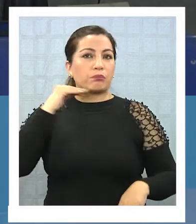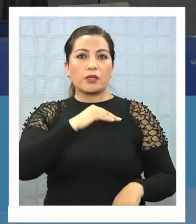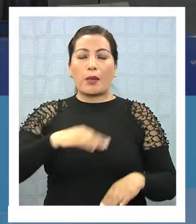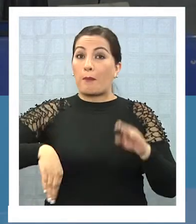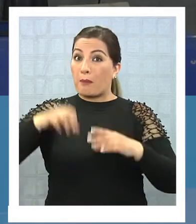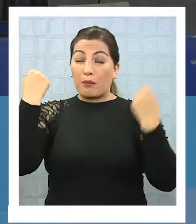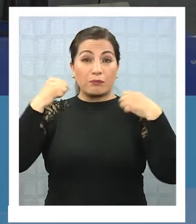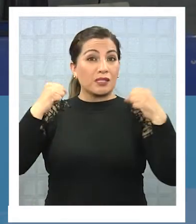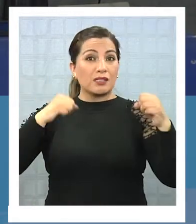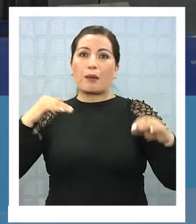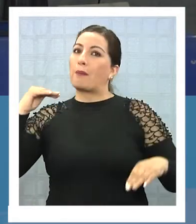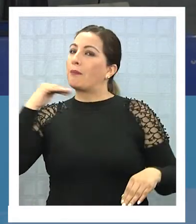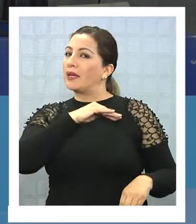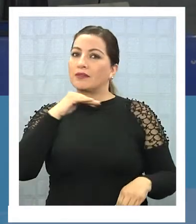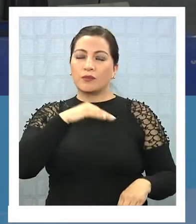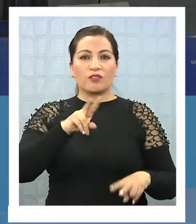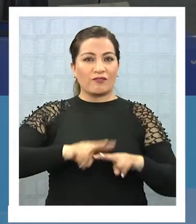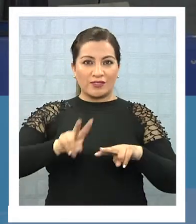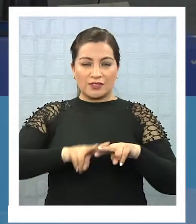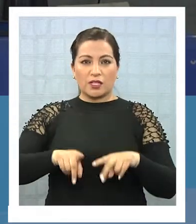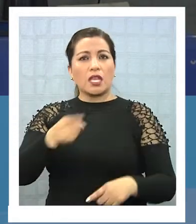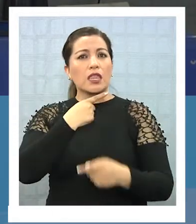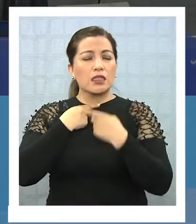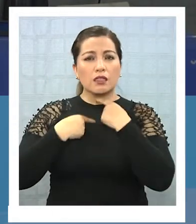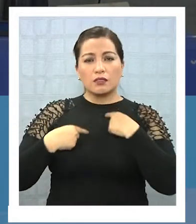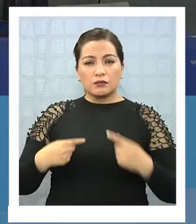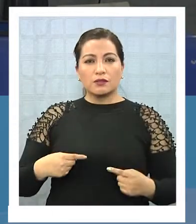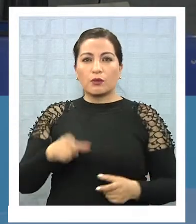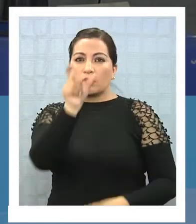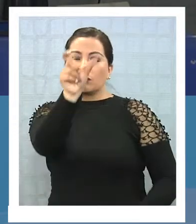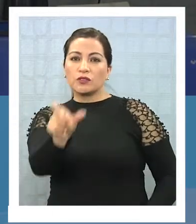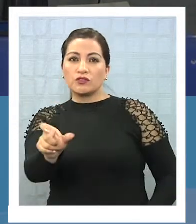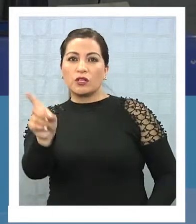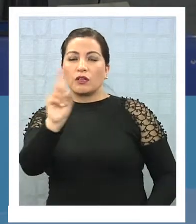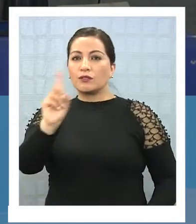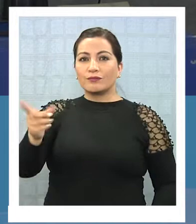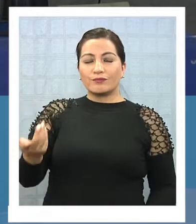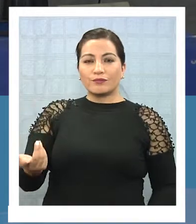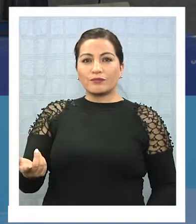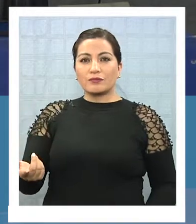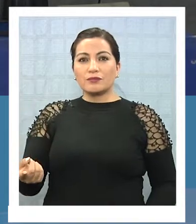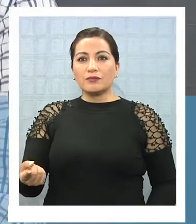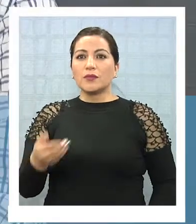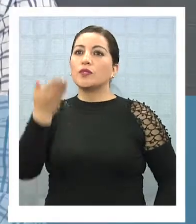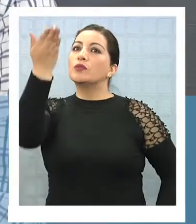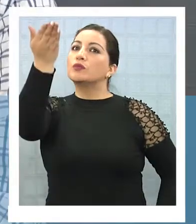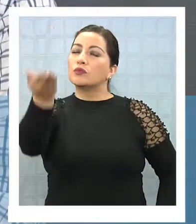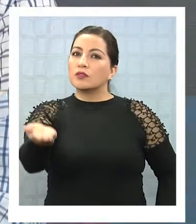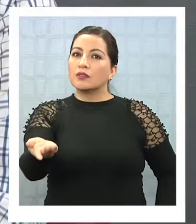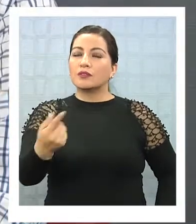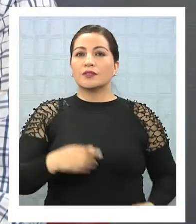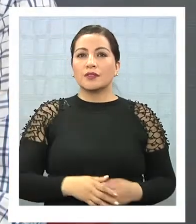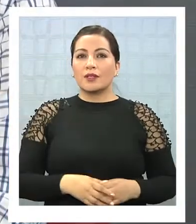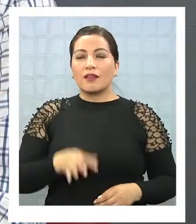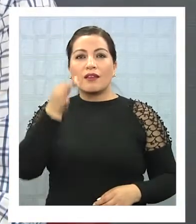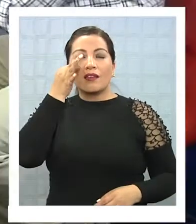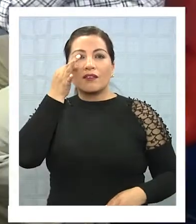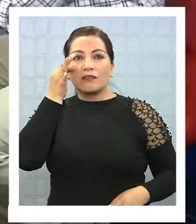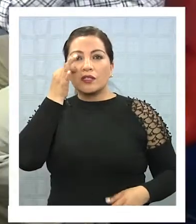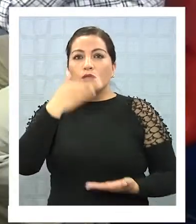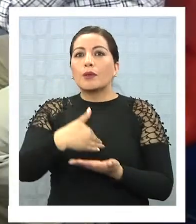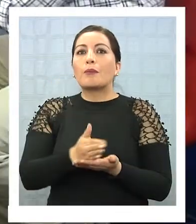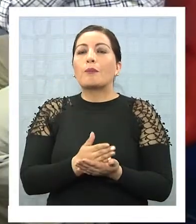practica, más lo hace. Entonces sería interesante que le preguntáramos a esas personas, de decir, si ellos han visto el plan de